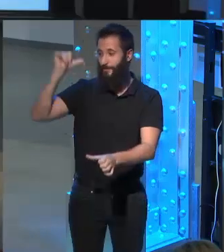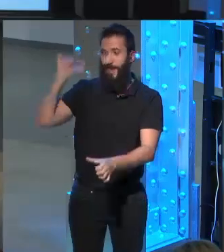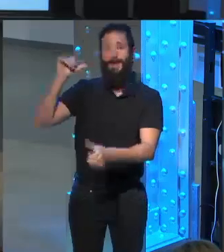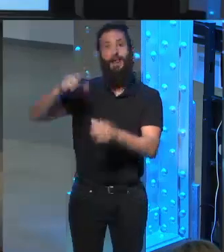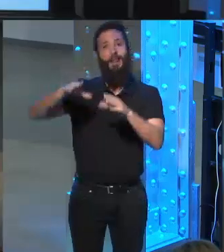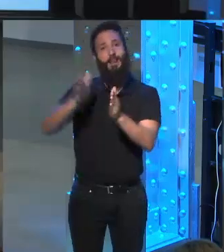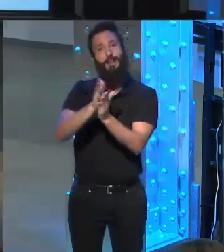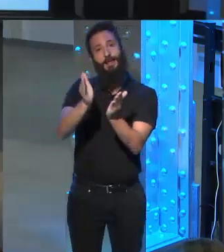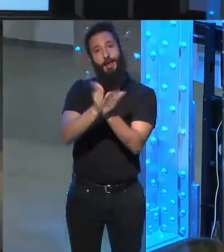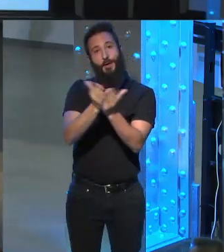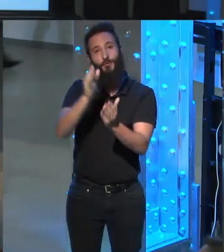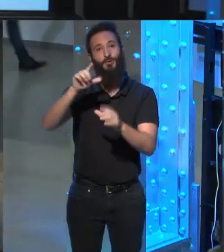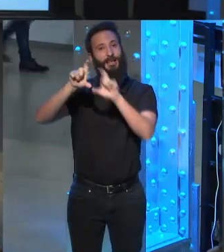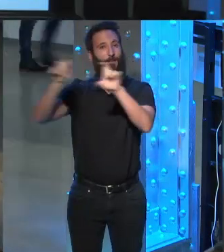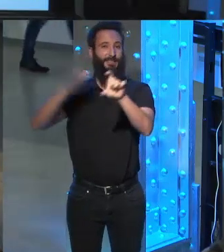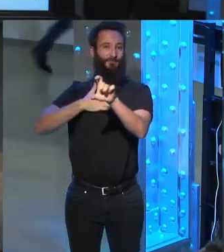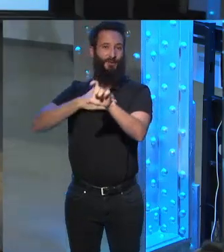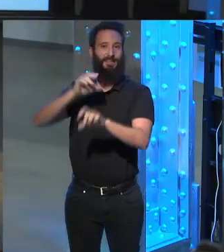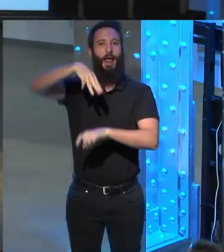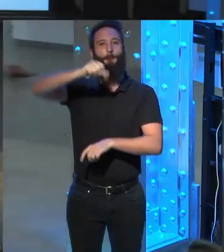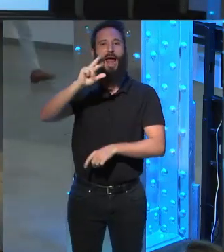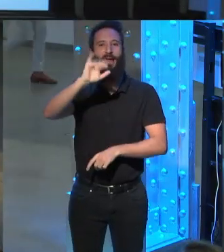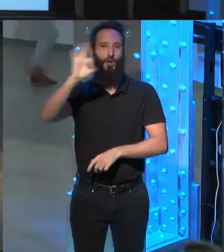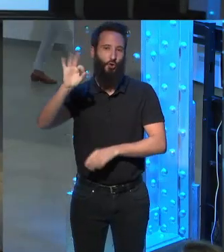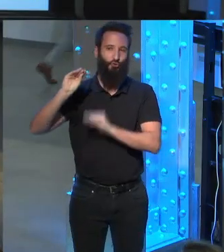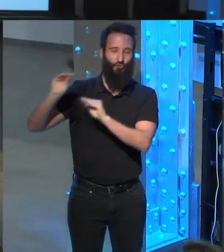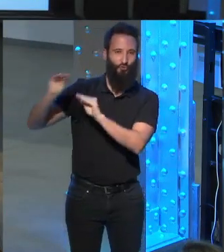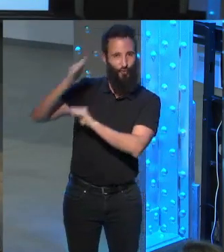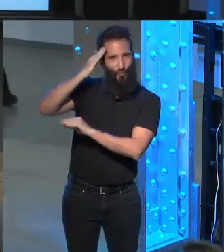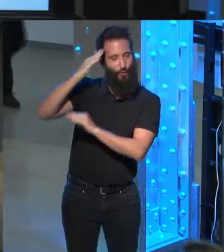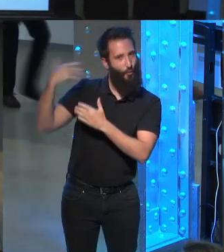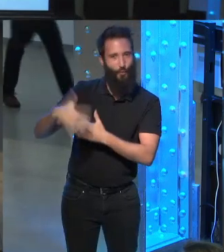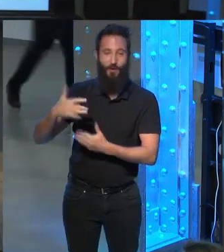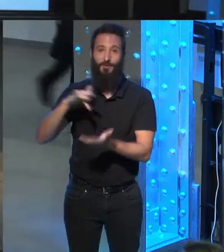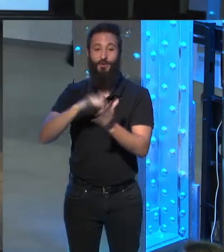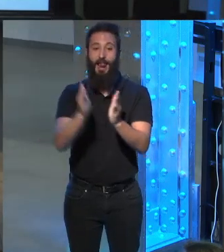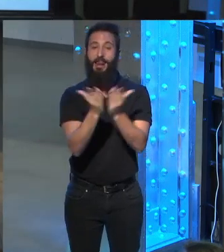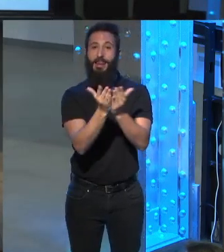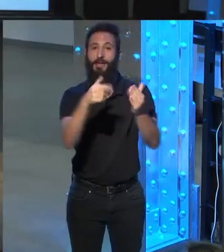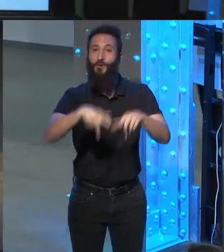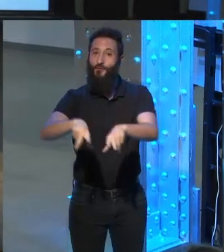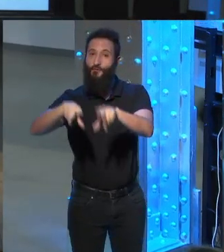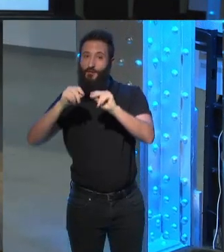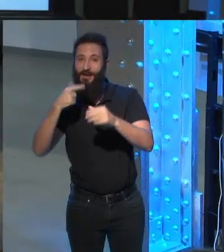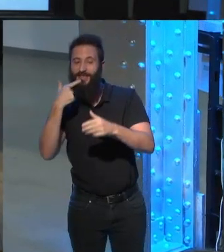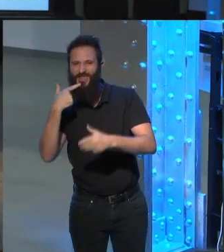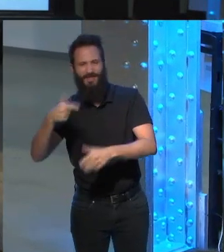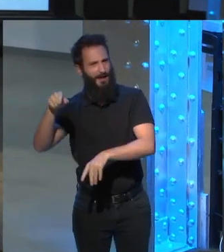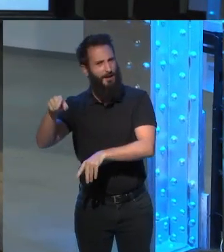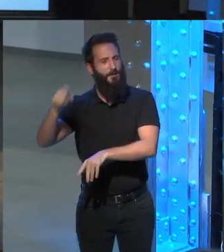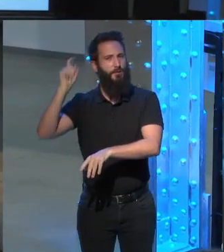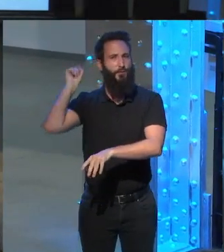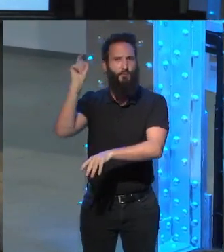Mario Vargas Llosa en Alfaguara. Mario dice en el texto que cierra el libro que él ha sido profesor